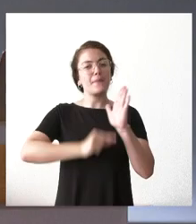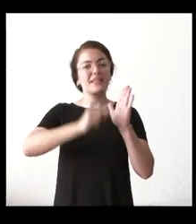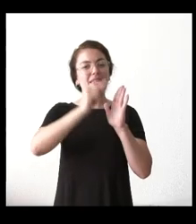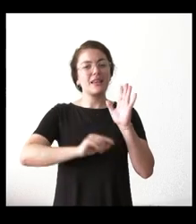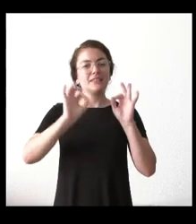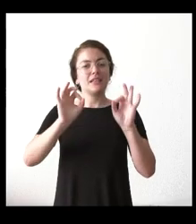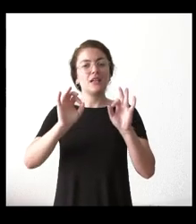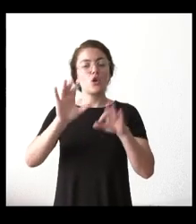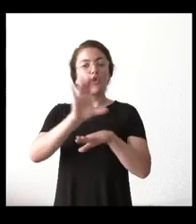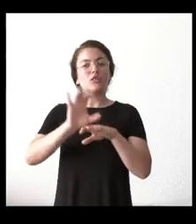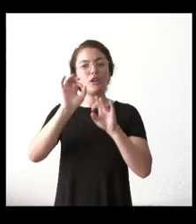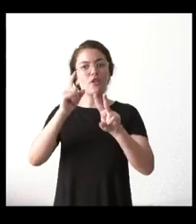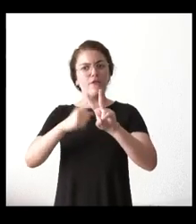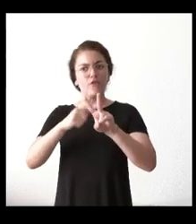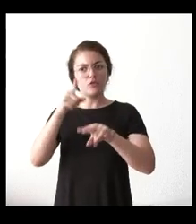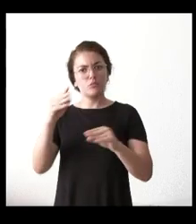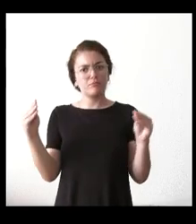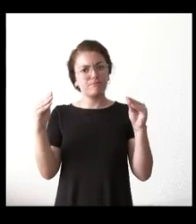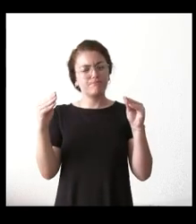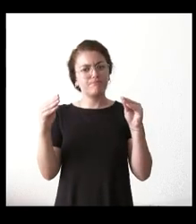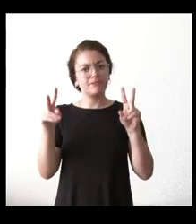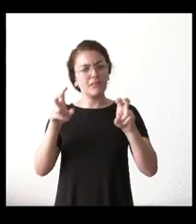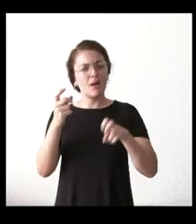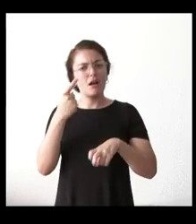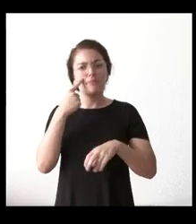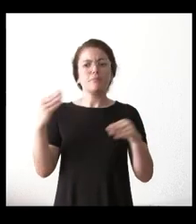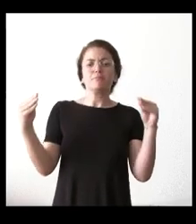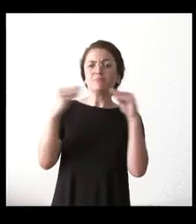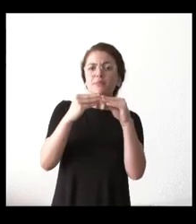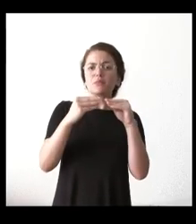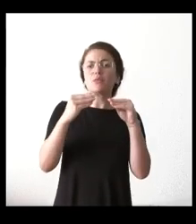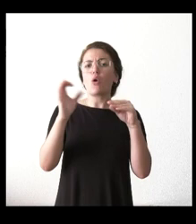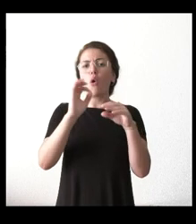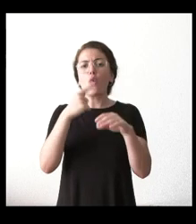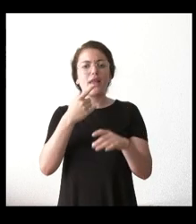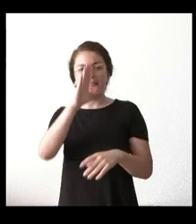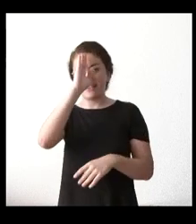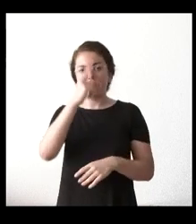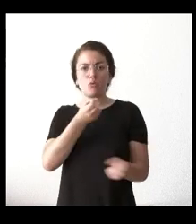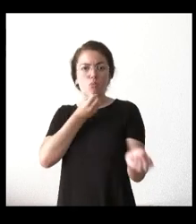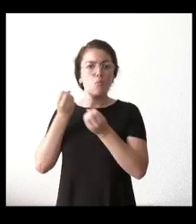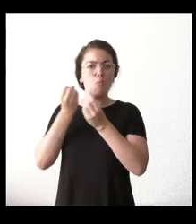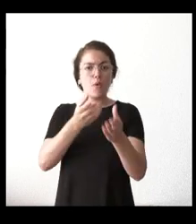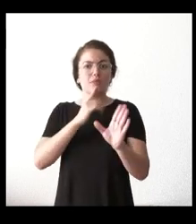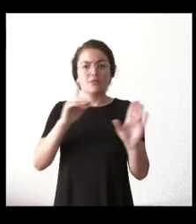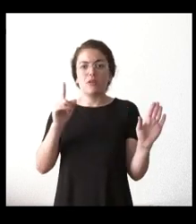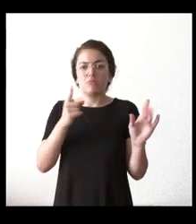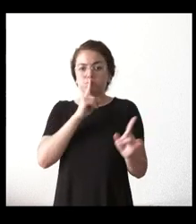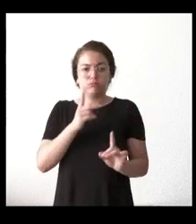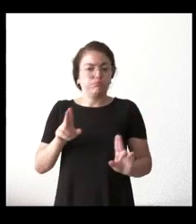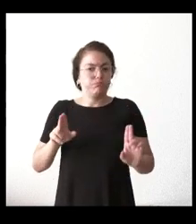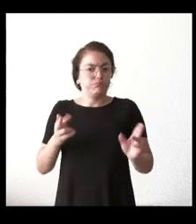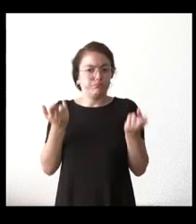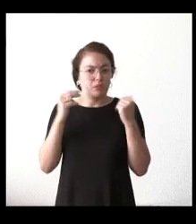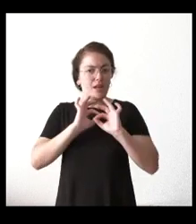¿En qué momento? Si fueron consensuadas o directamente se las comunican a ustedes y eso no se discute. Y luego también me